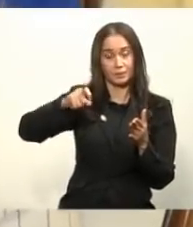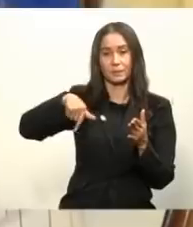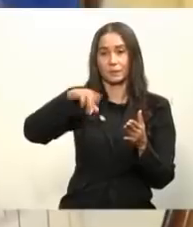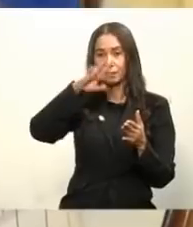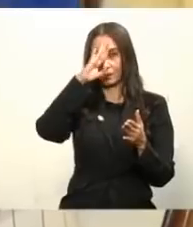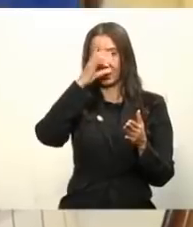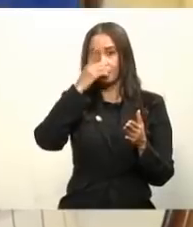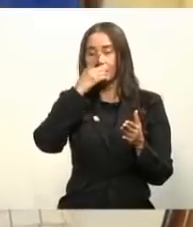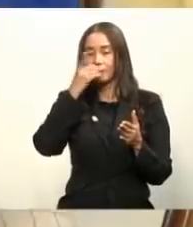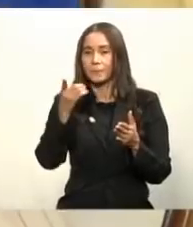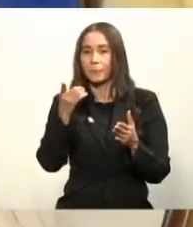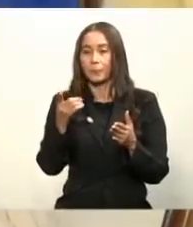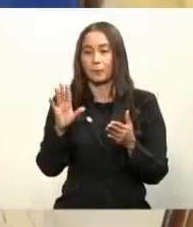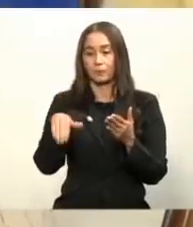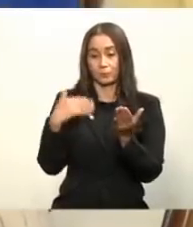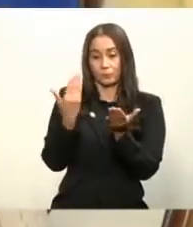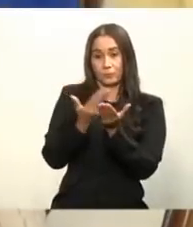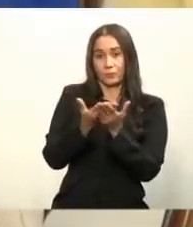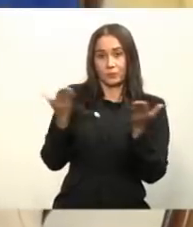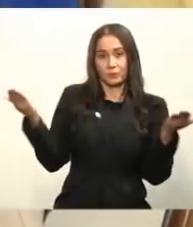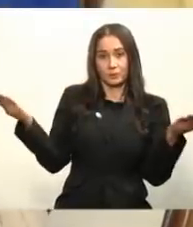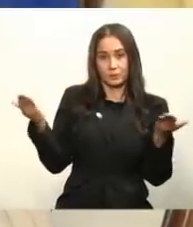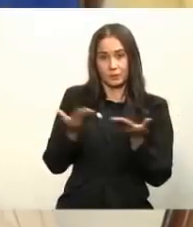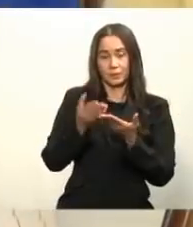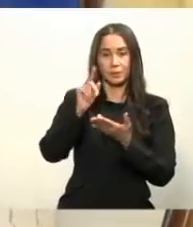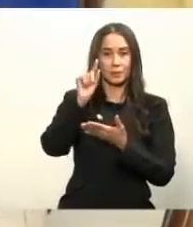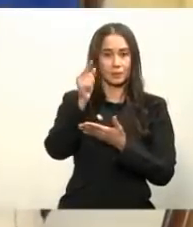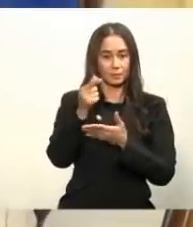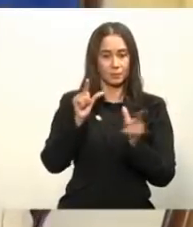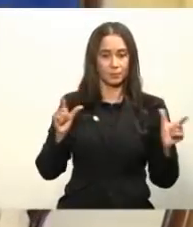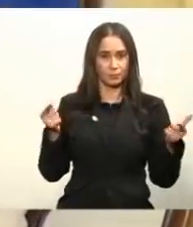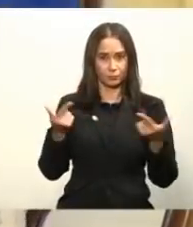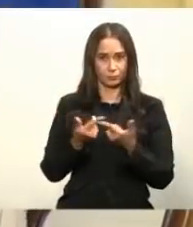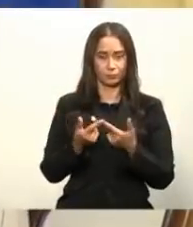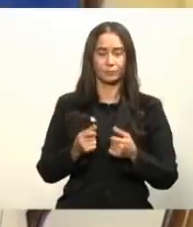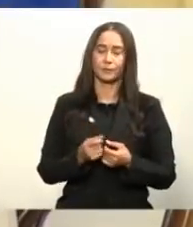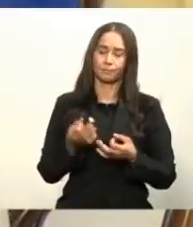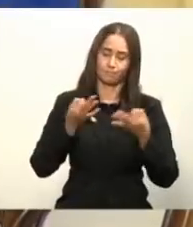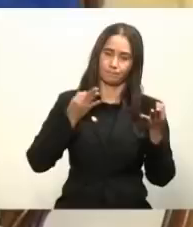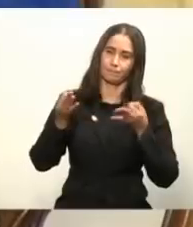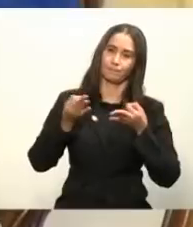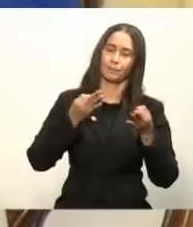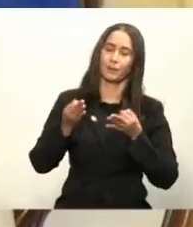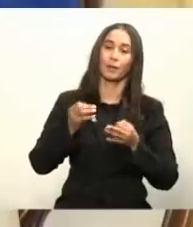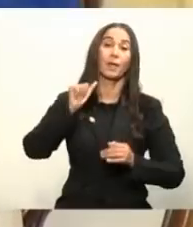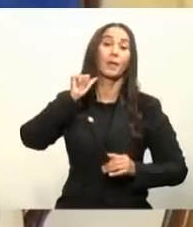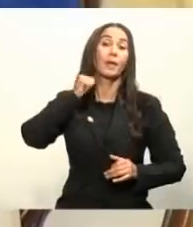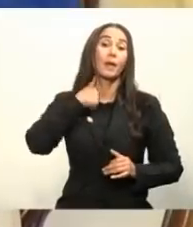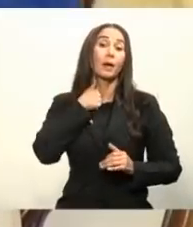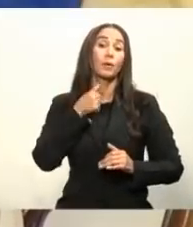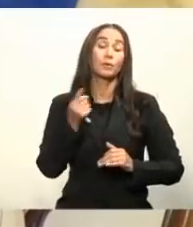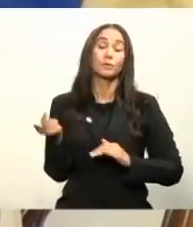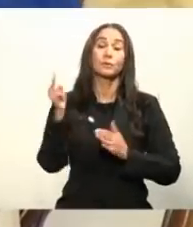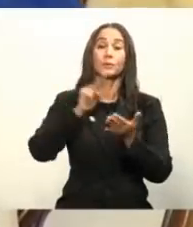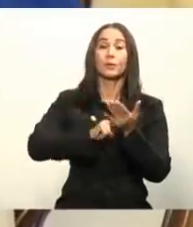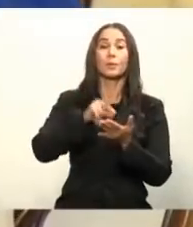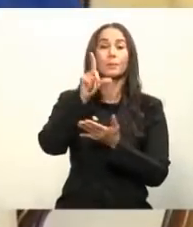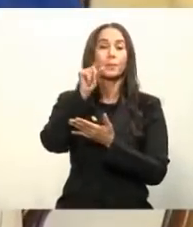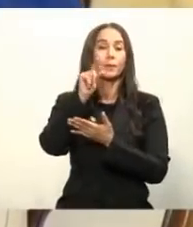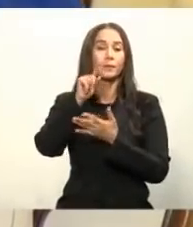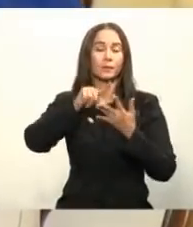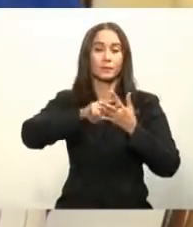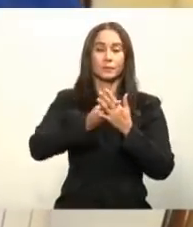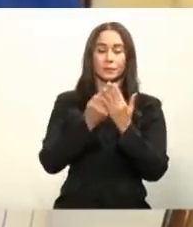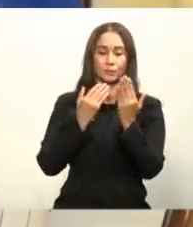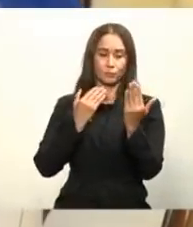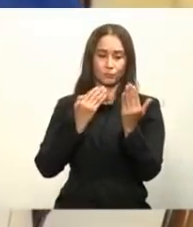partir desde cuando lleguen esas primeras dosis. Les cuento, en agosto del 2020 se inició